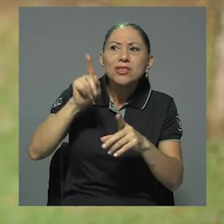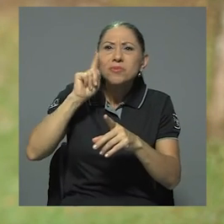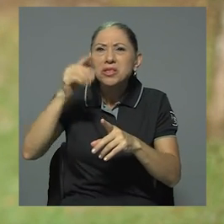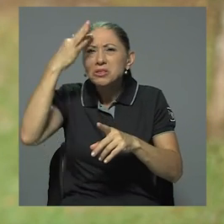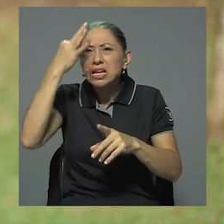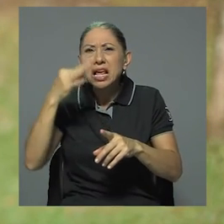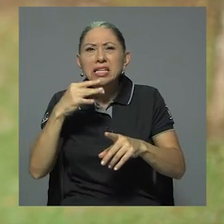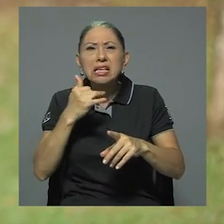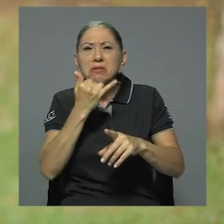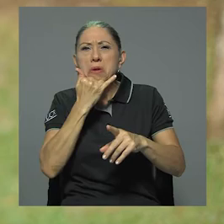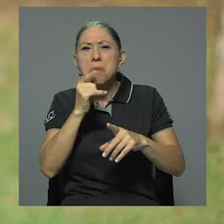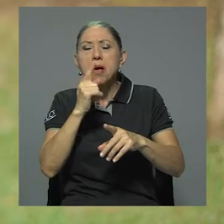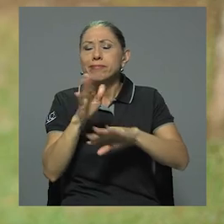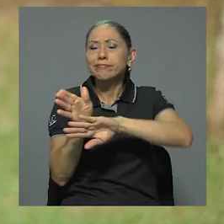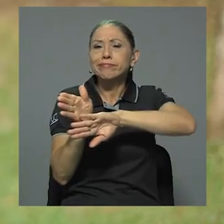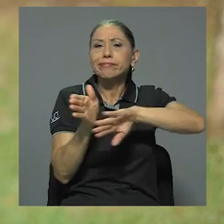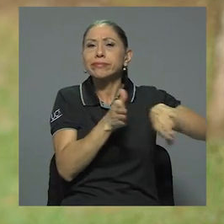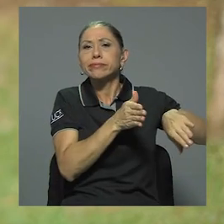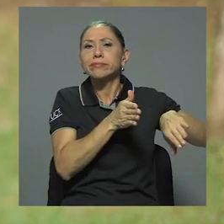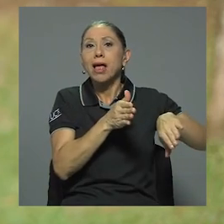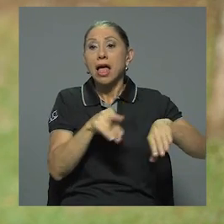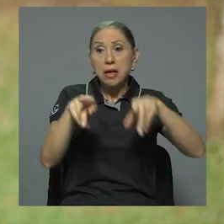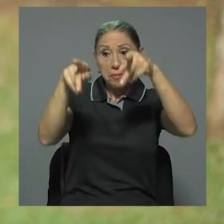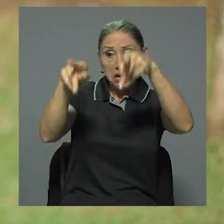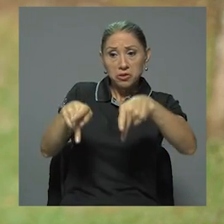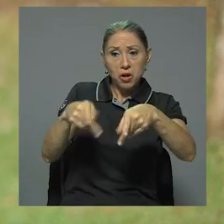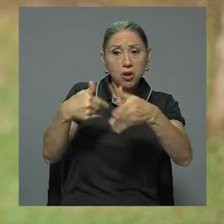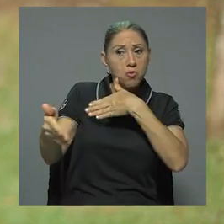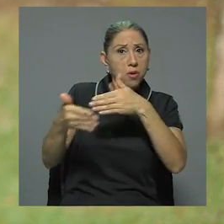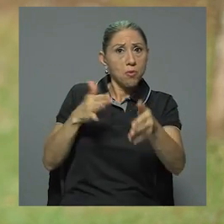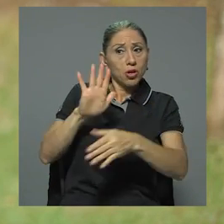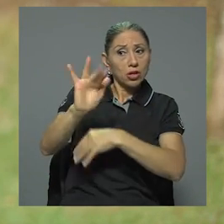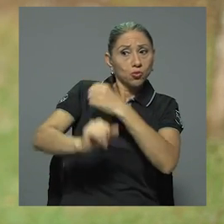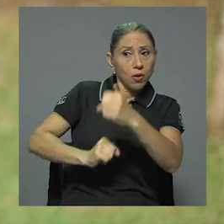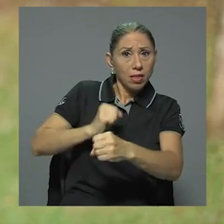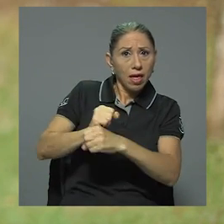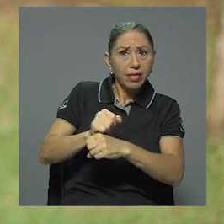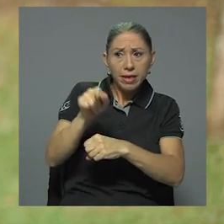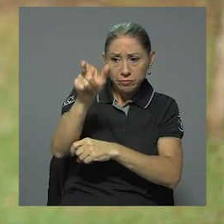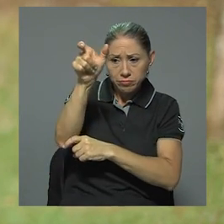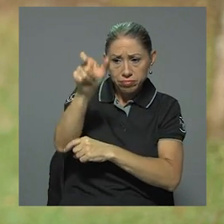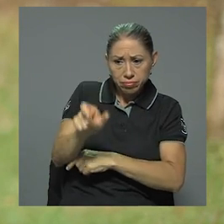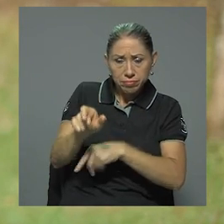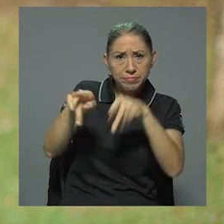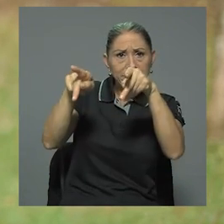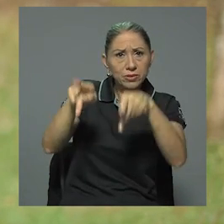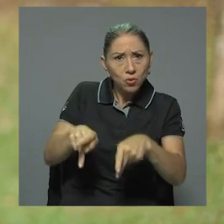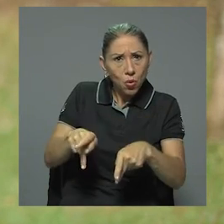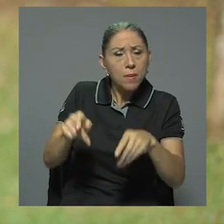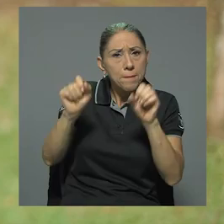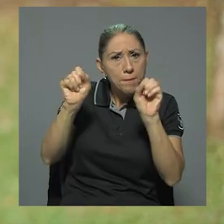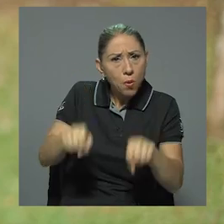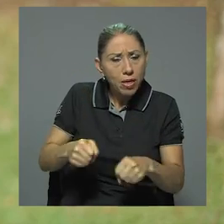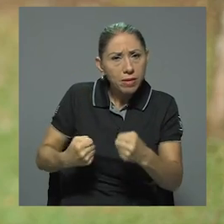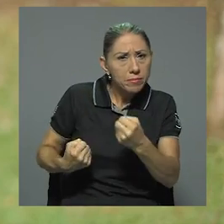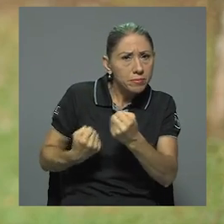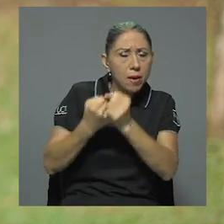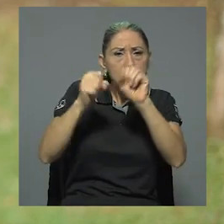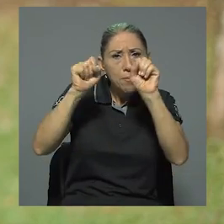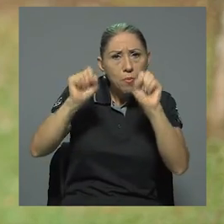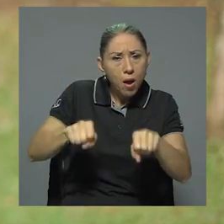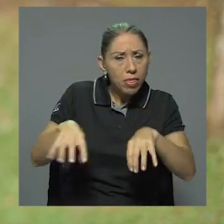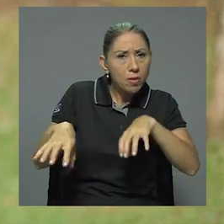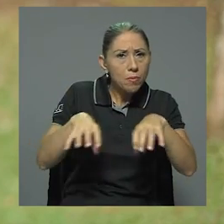ver que la persona, independientemente de su edad, es un ser que tiene la posibilidad de aportar y de